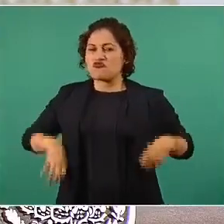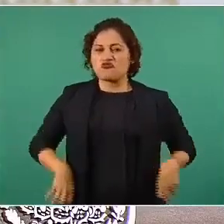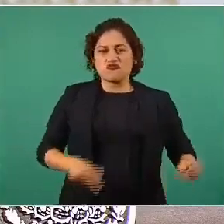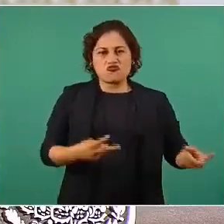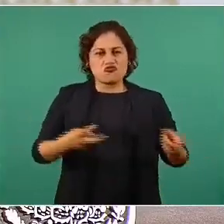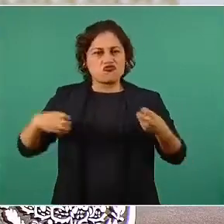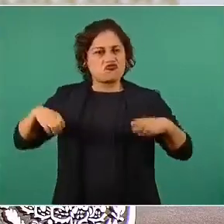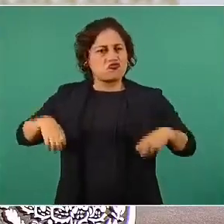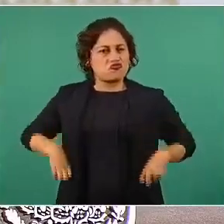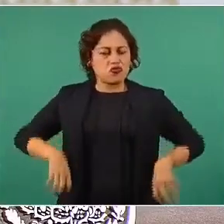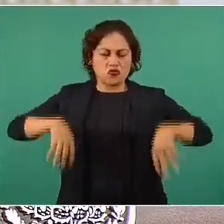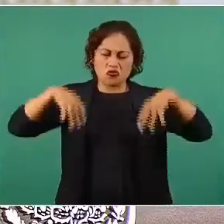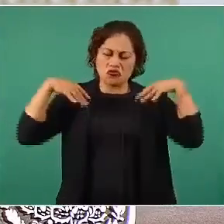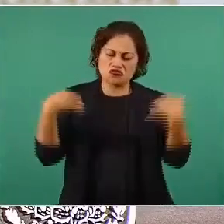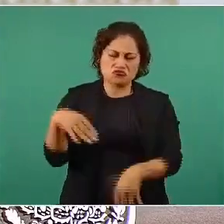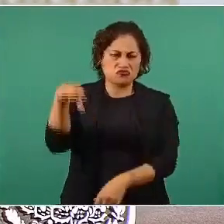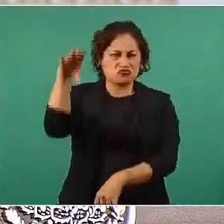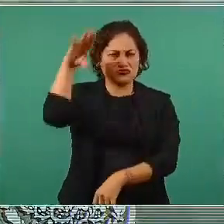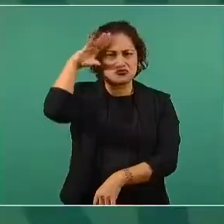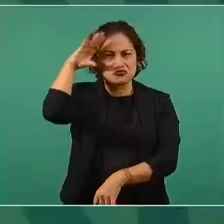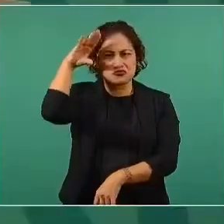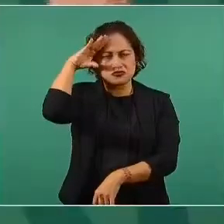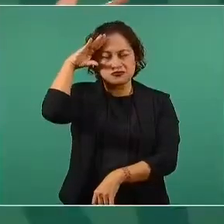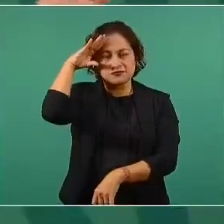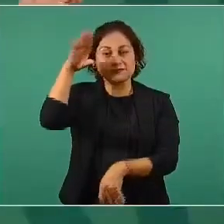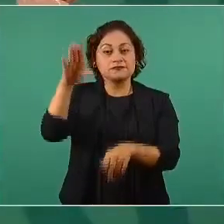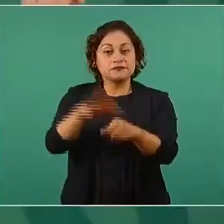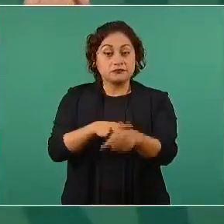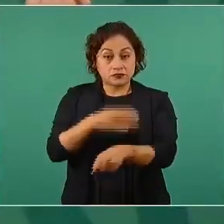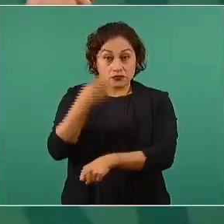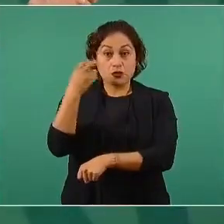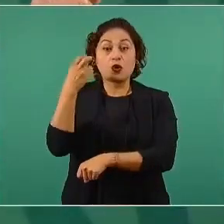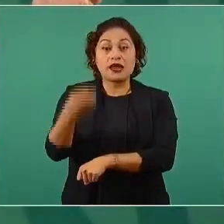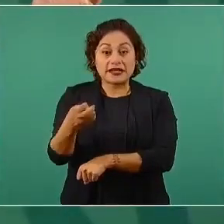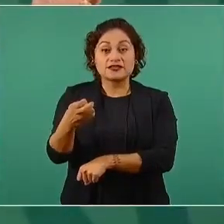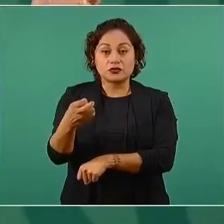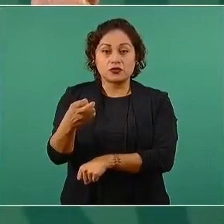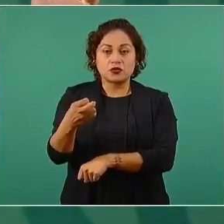entonces hay muchísimas necesidades